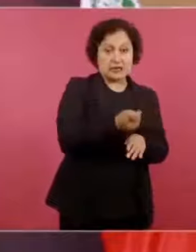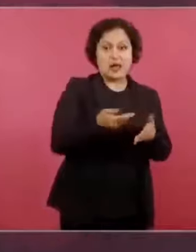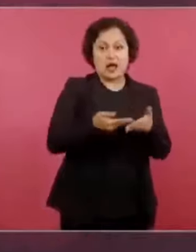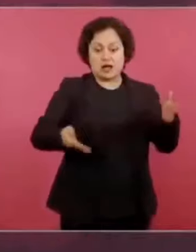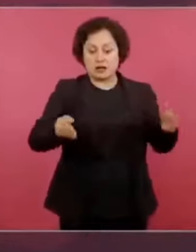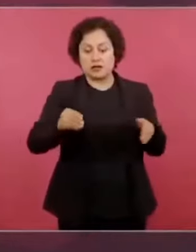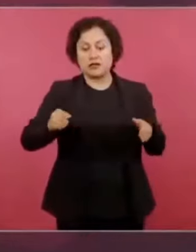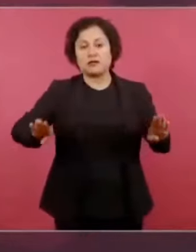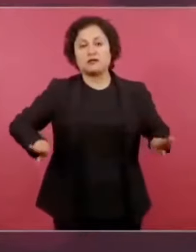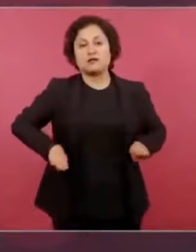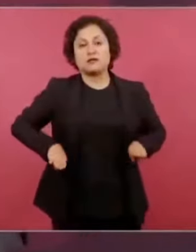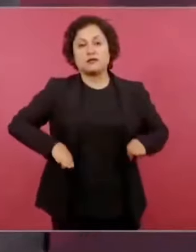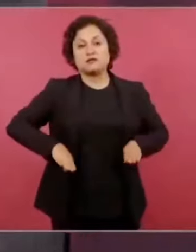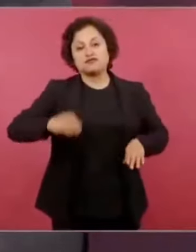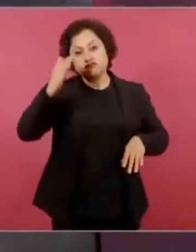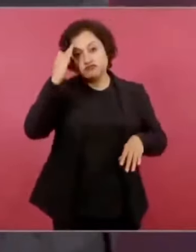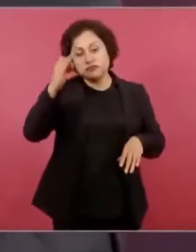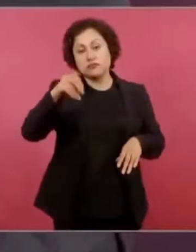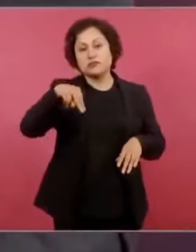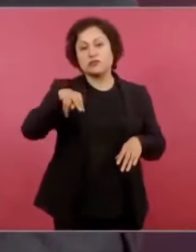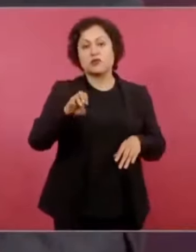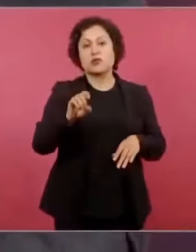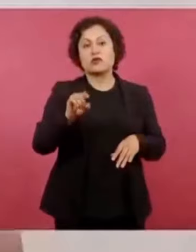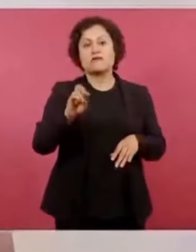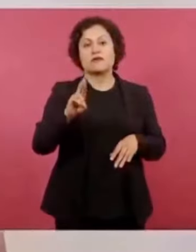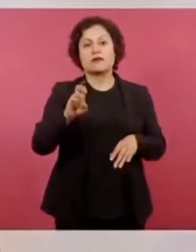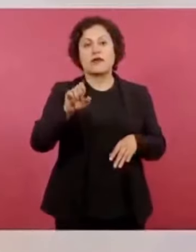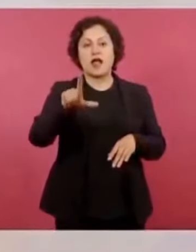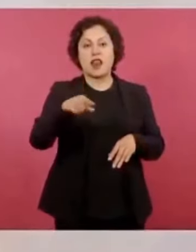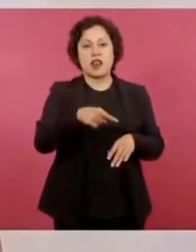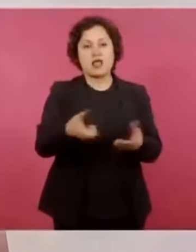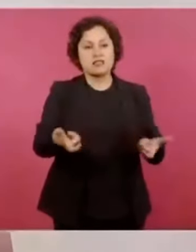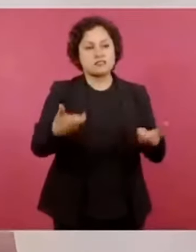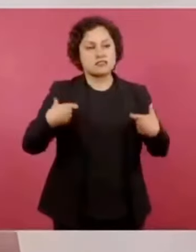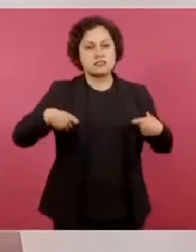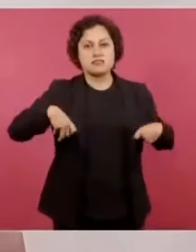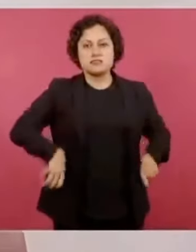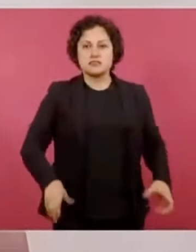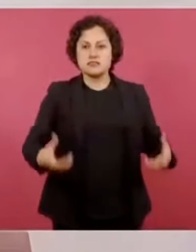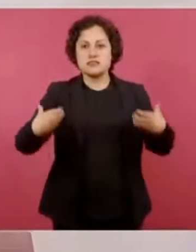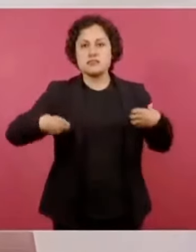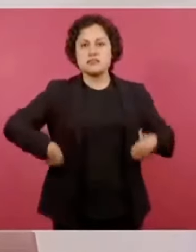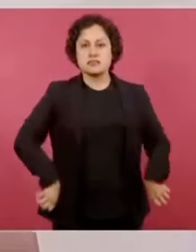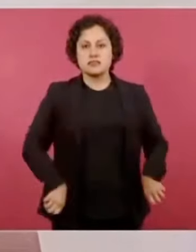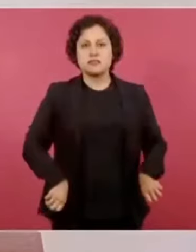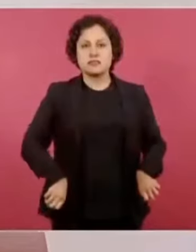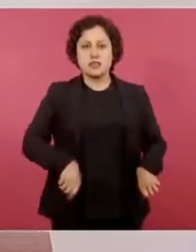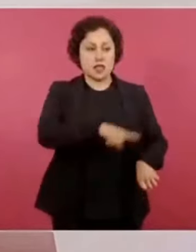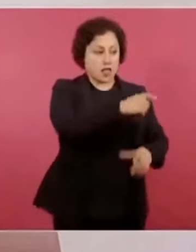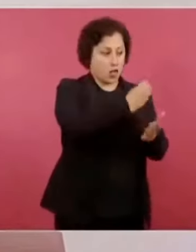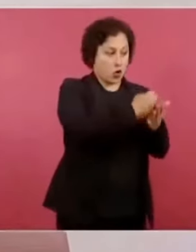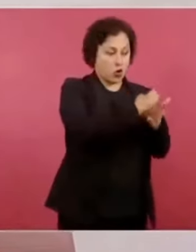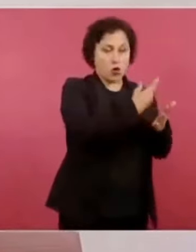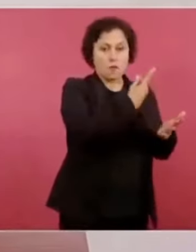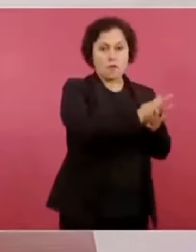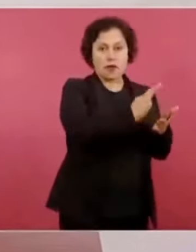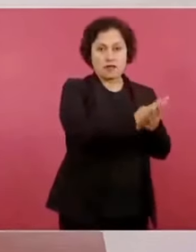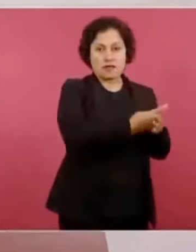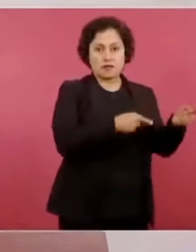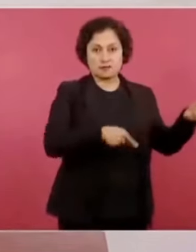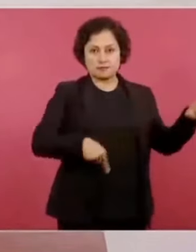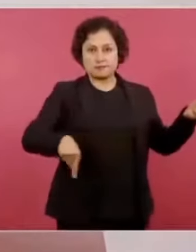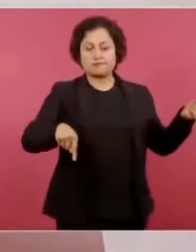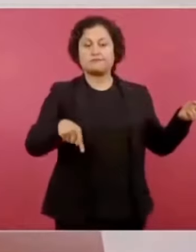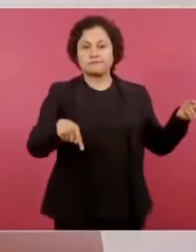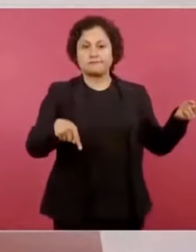llevaron en tres siglos de dominación colonial, porque ahora es mayor